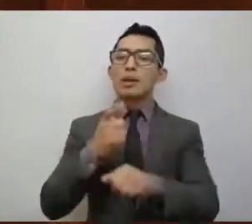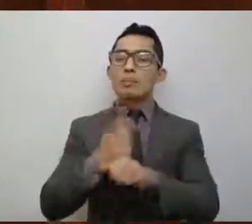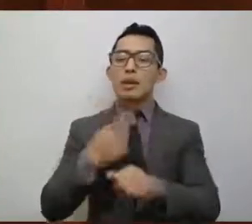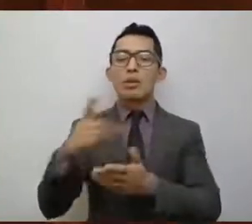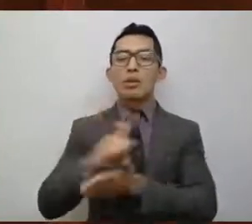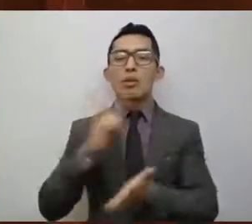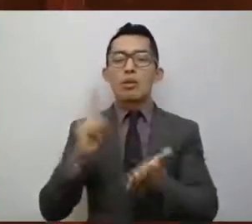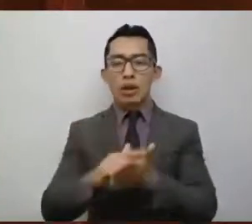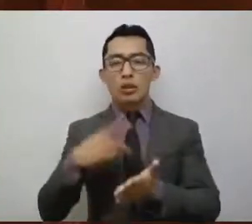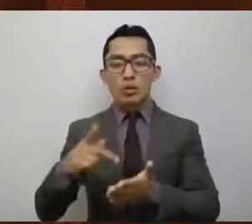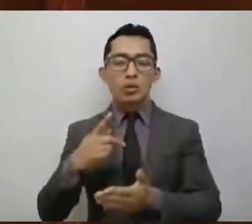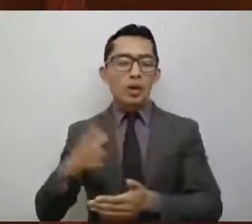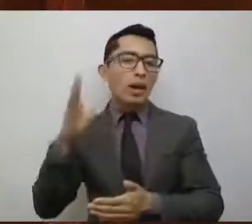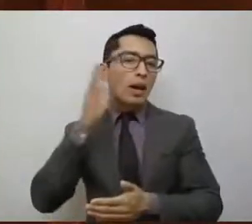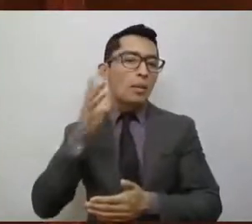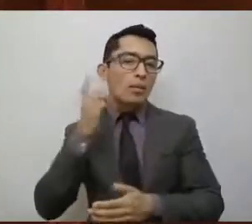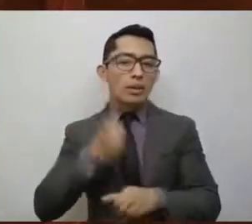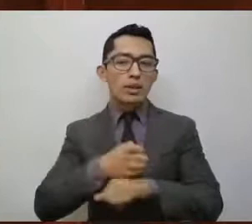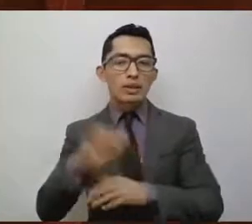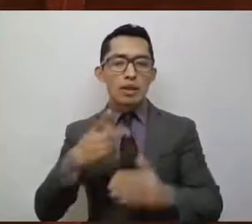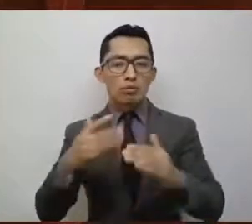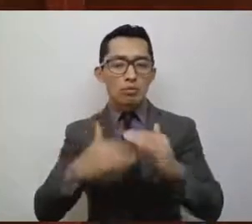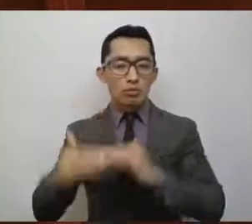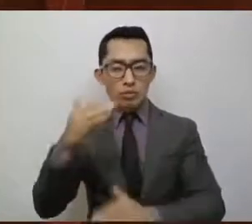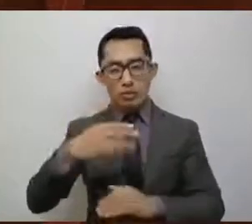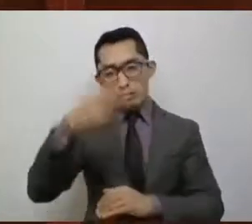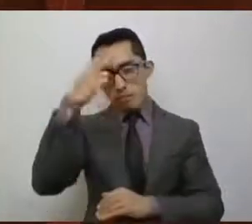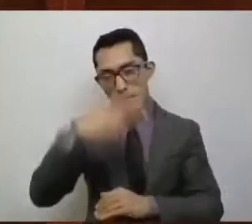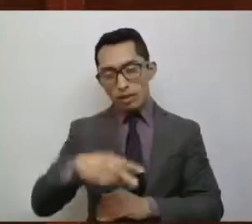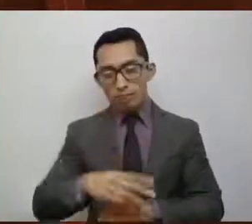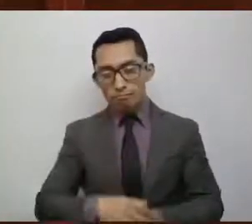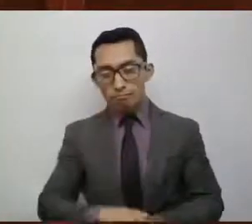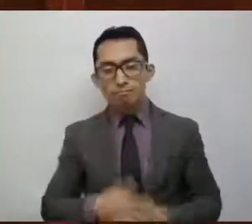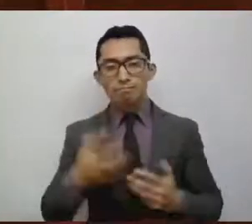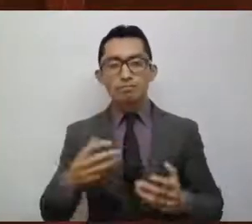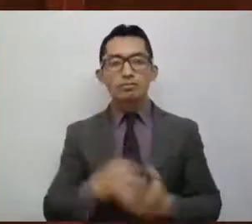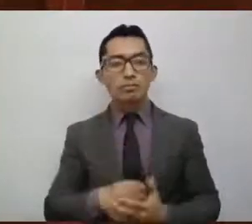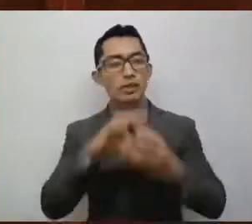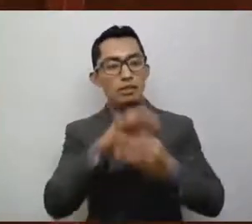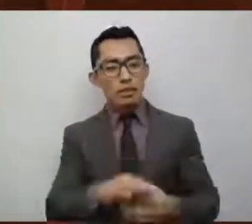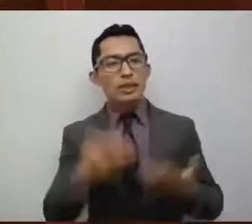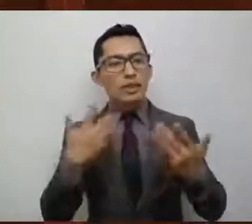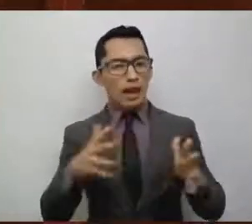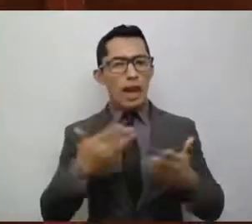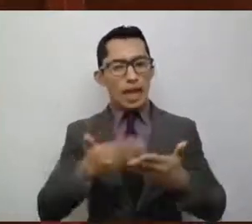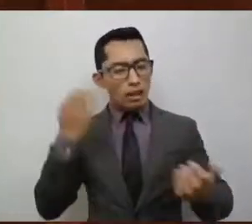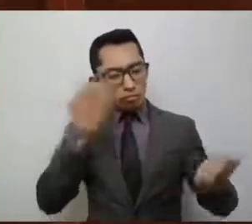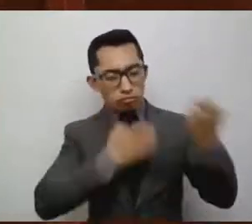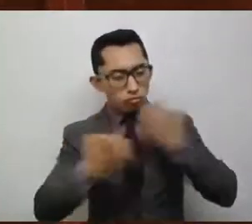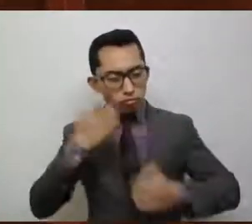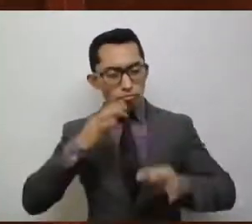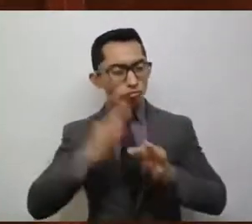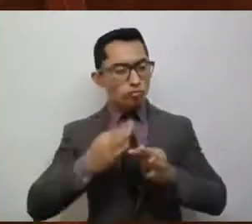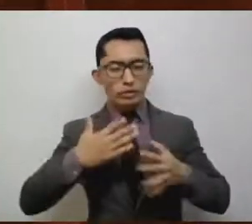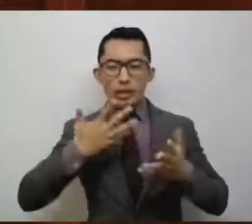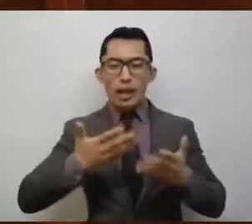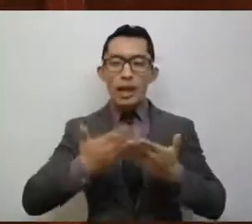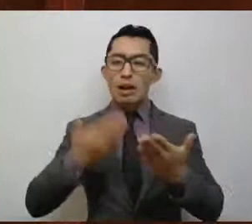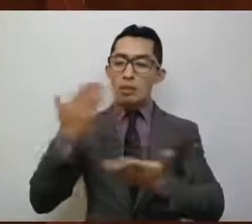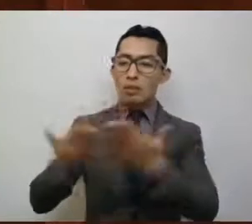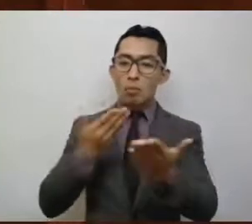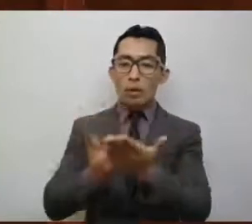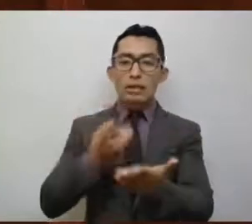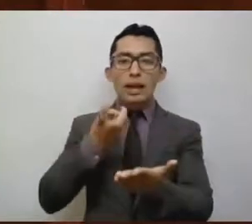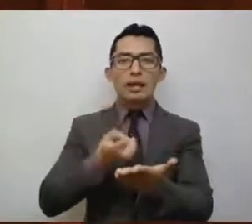Orgánica del Poder Legislativo del Estado Libre y Soberano de México. Con base en el estudio realizado, apreciamos que la iniciativa de decreto tiene